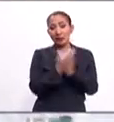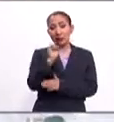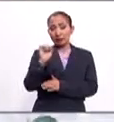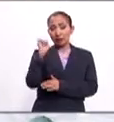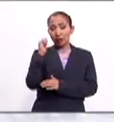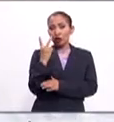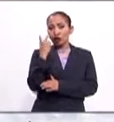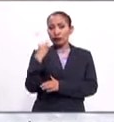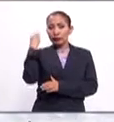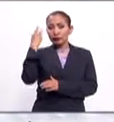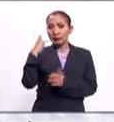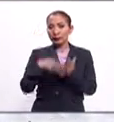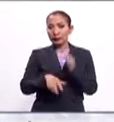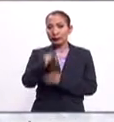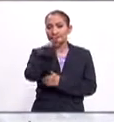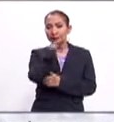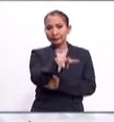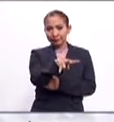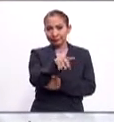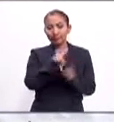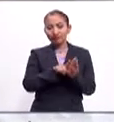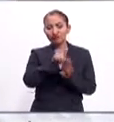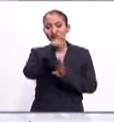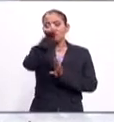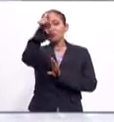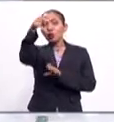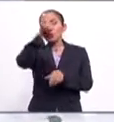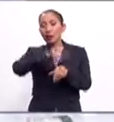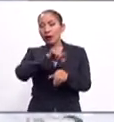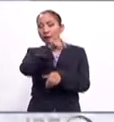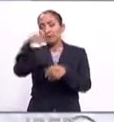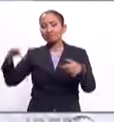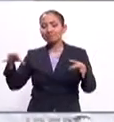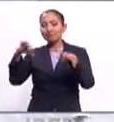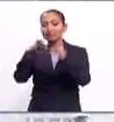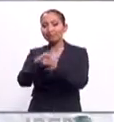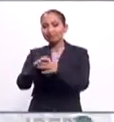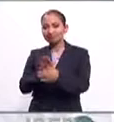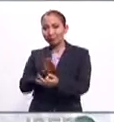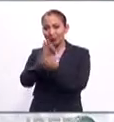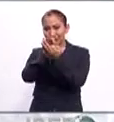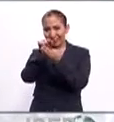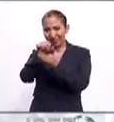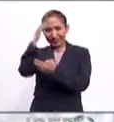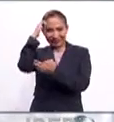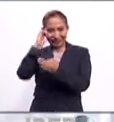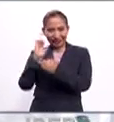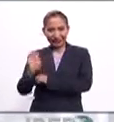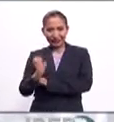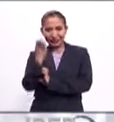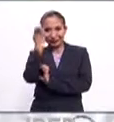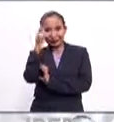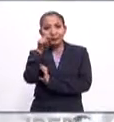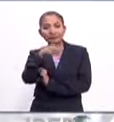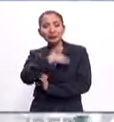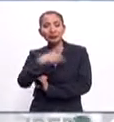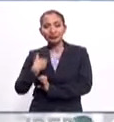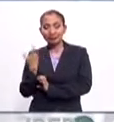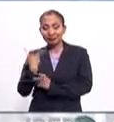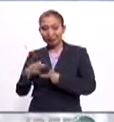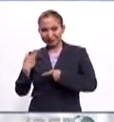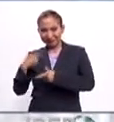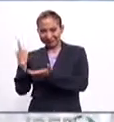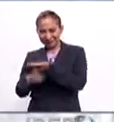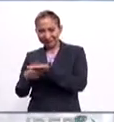del sábado 2 de marzo del 2019. Un día después atracó en la parte frontal de la Estación Espacial. Los miembros de la